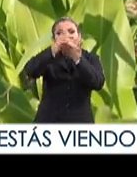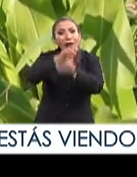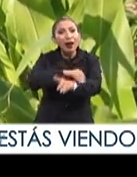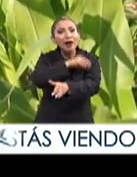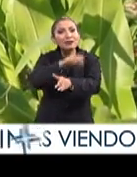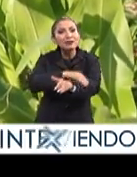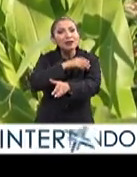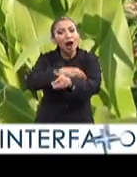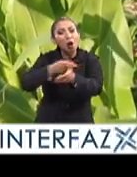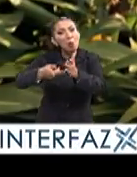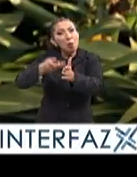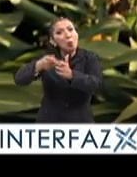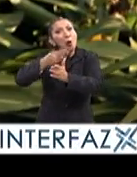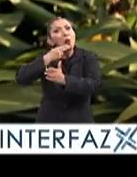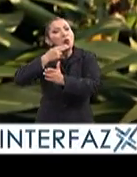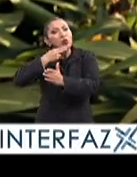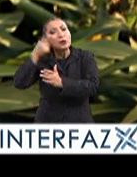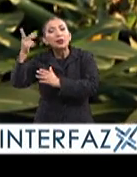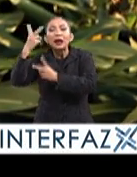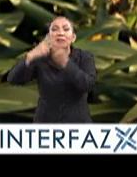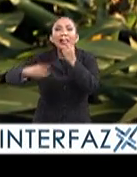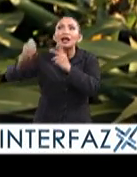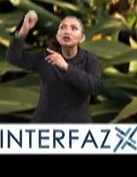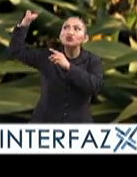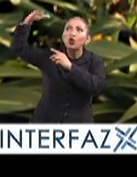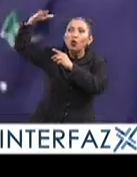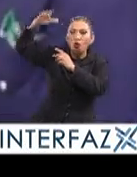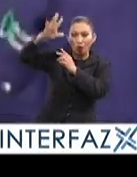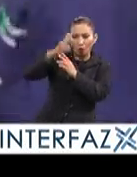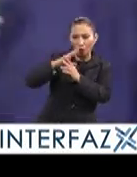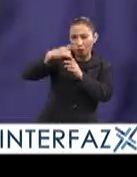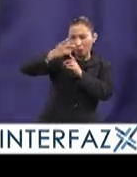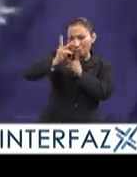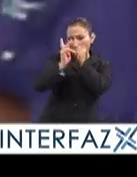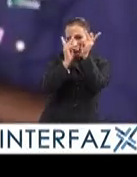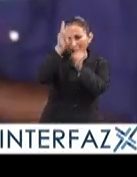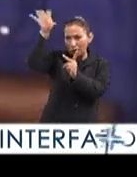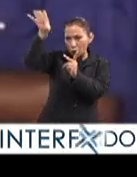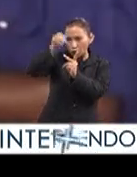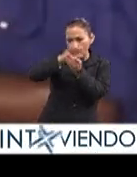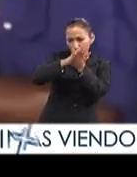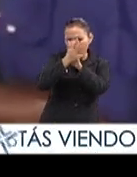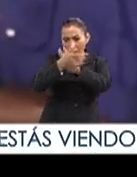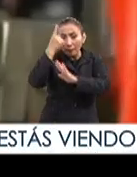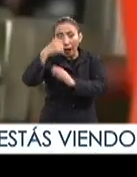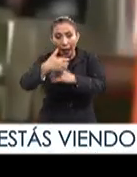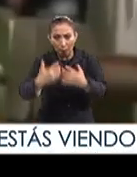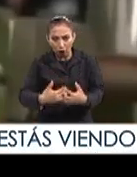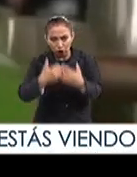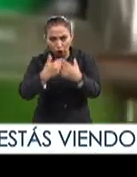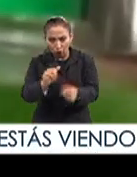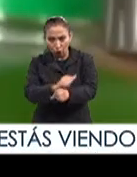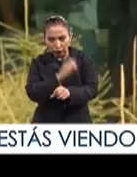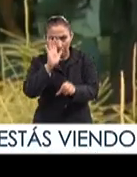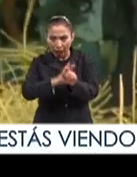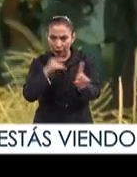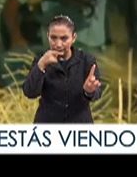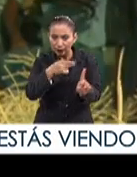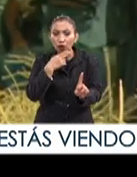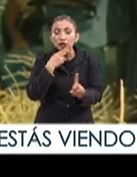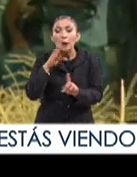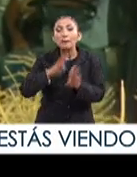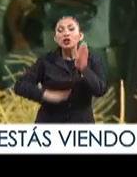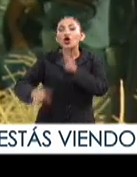energía renovable debido a que proviene de la fotosíntesis de las plantas, se usan principalmente para motores de vehículos. Los dos